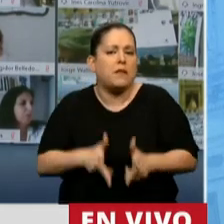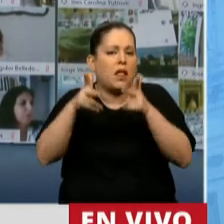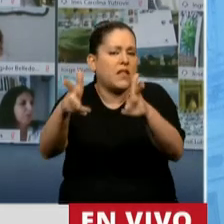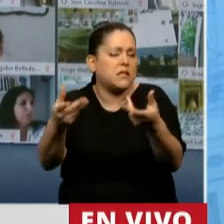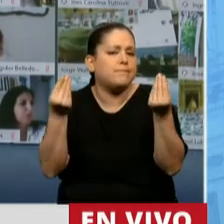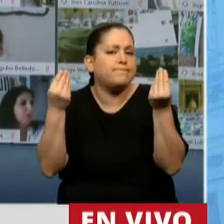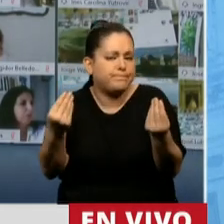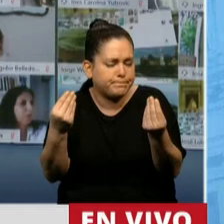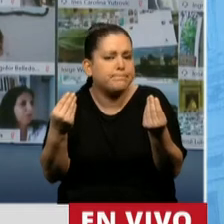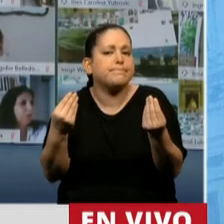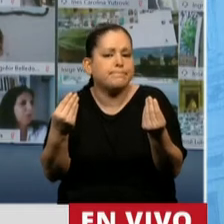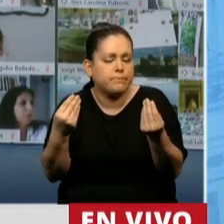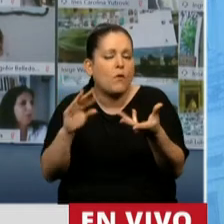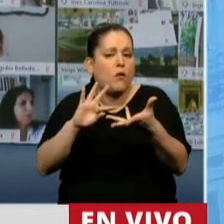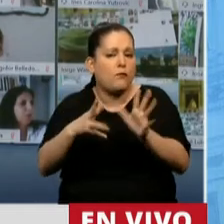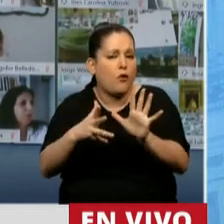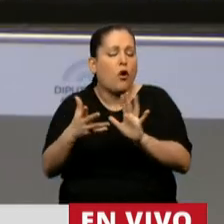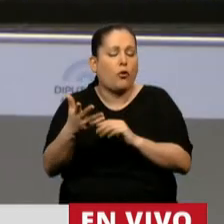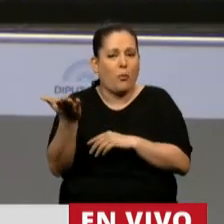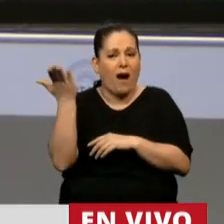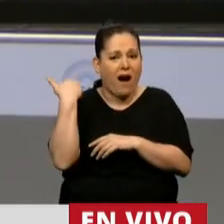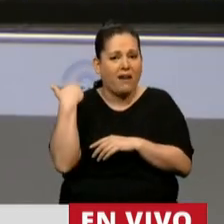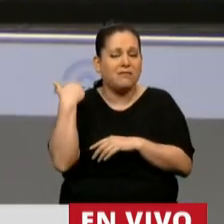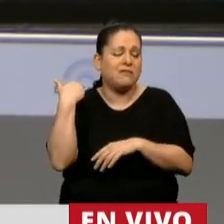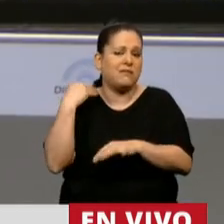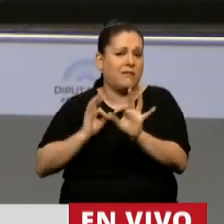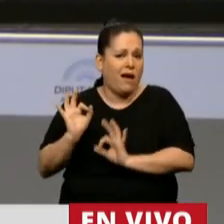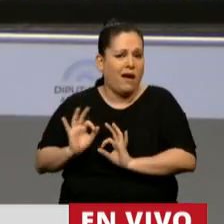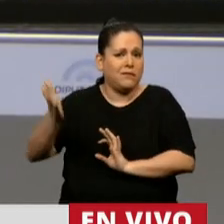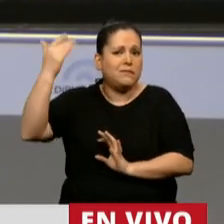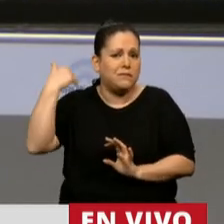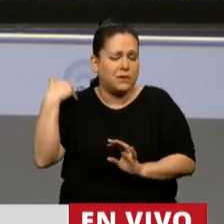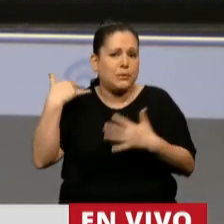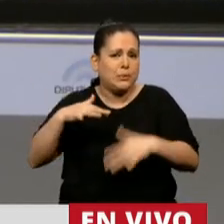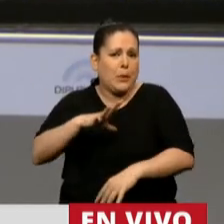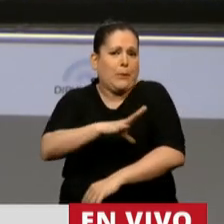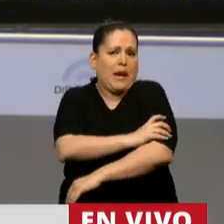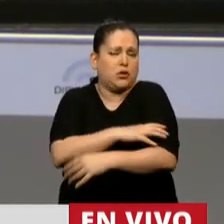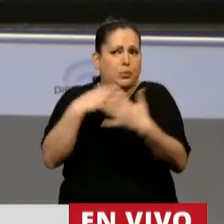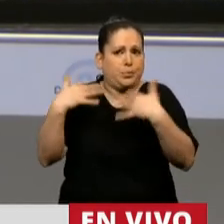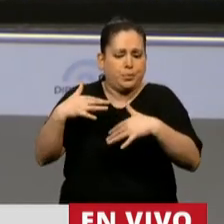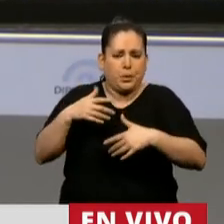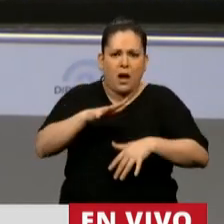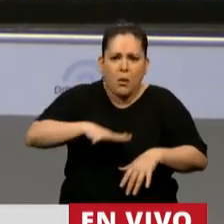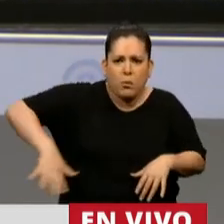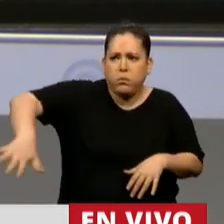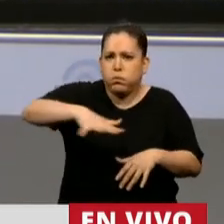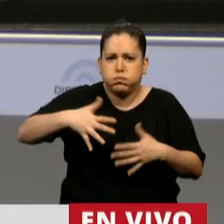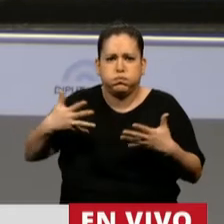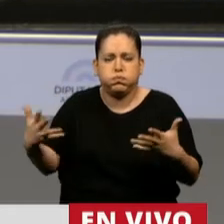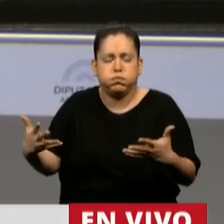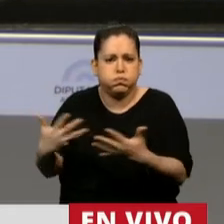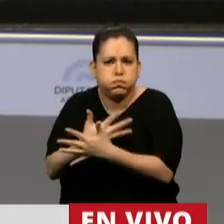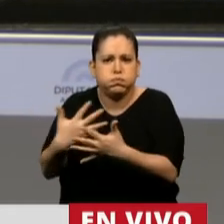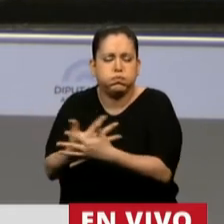la propia dinámica que se vivió en aquellos años de tanta opresión a nuestro pueblo y de